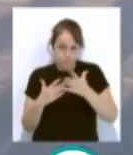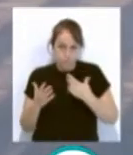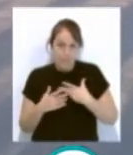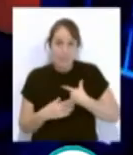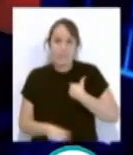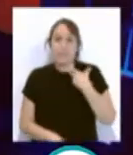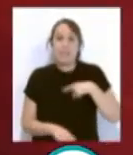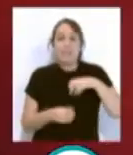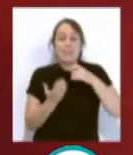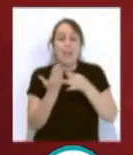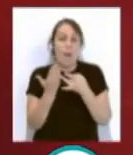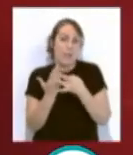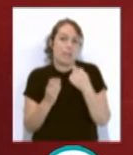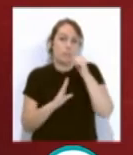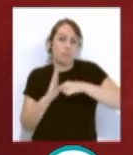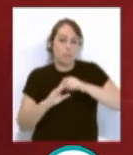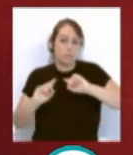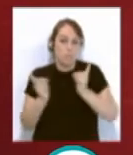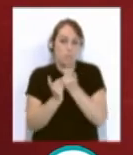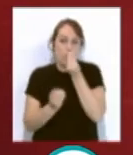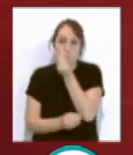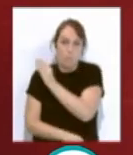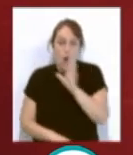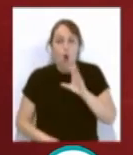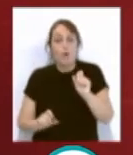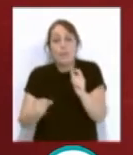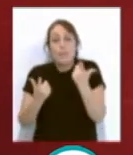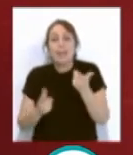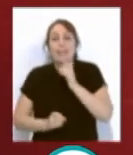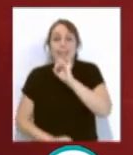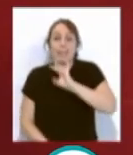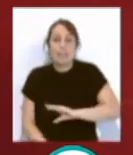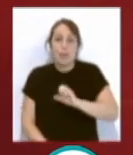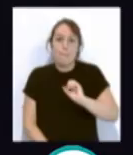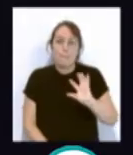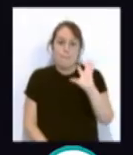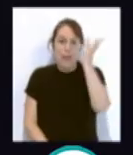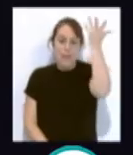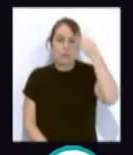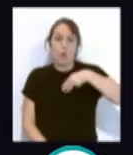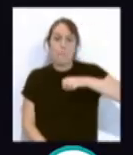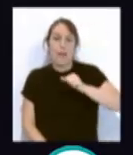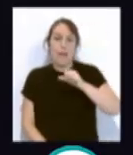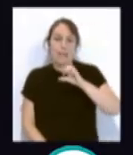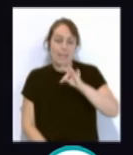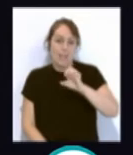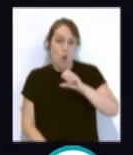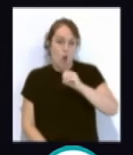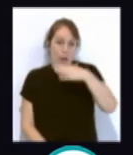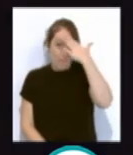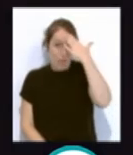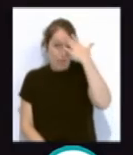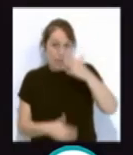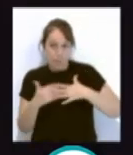Diamante al mejor cortometraje de la sección oficial, recae en Paraíso, de Mateo Cabeza. Entre los premios especiales